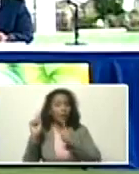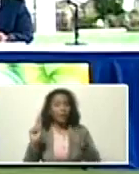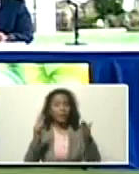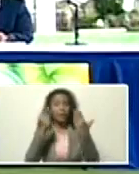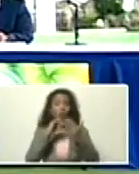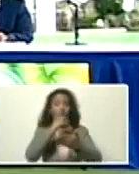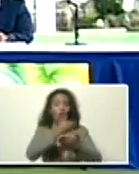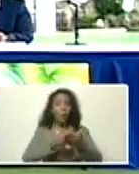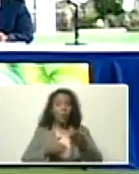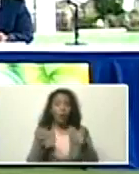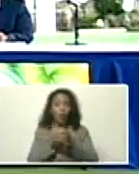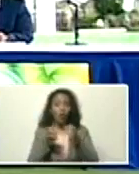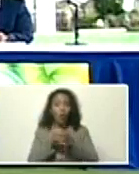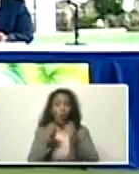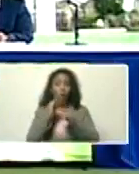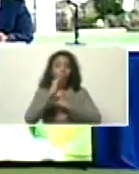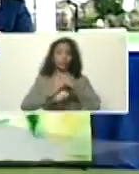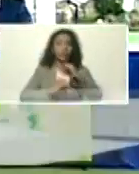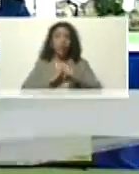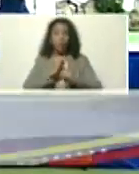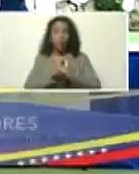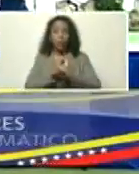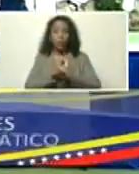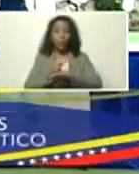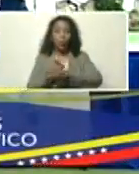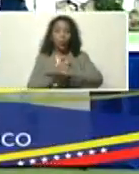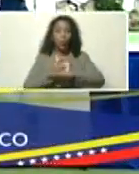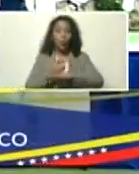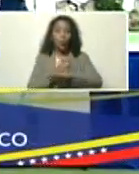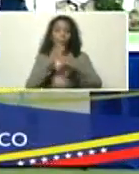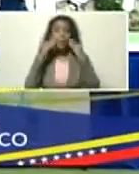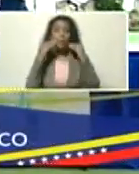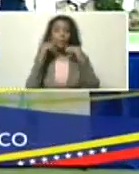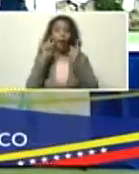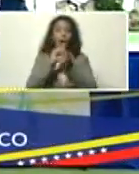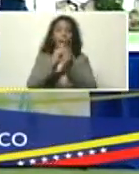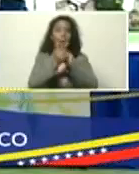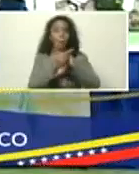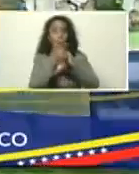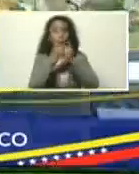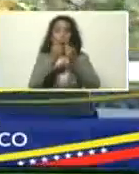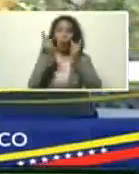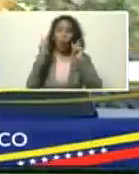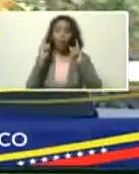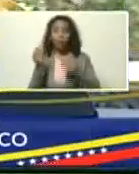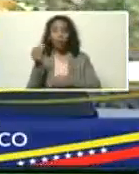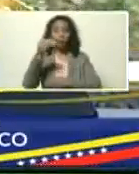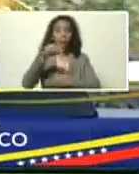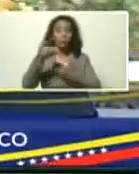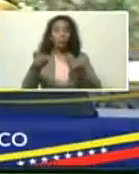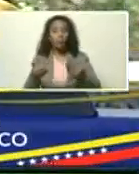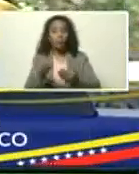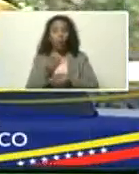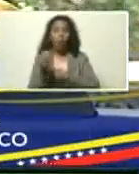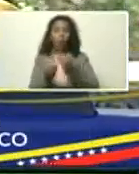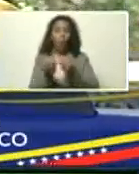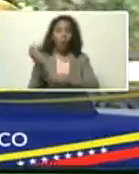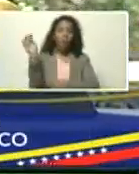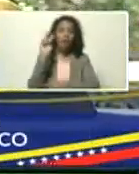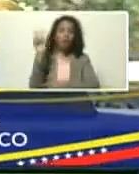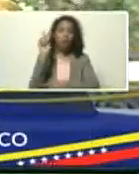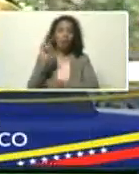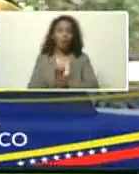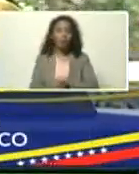informe, del grupo, intergubernamental, de expertos, sobre el cambio climático, y además, como Venezuela,